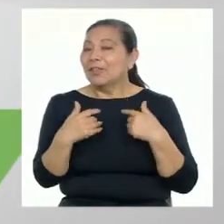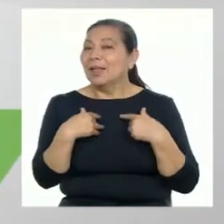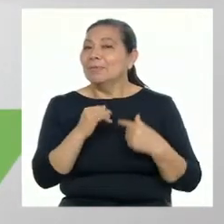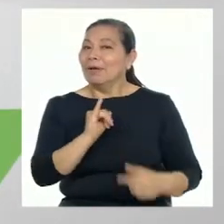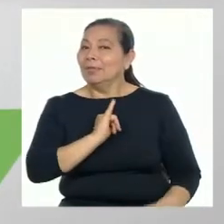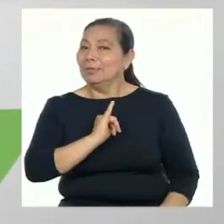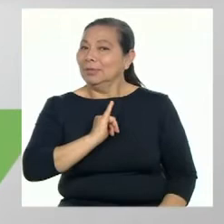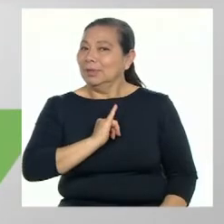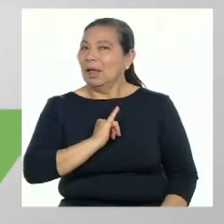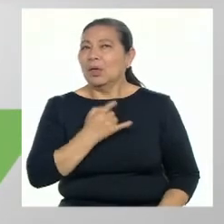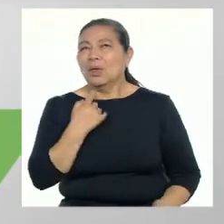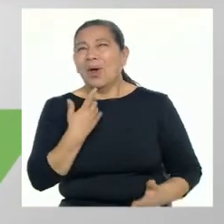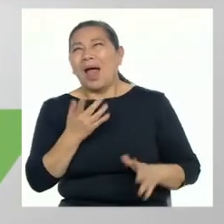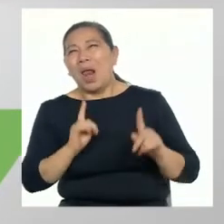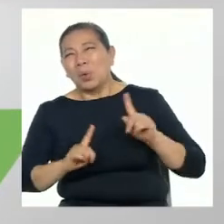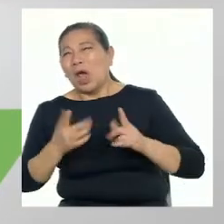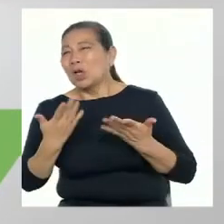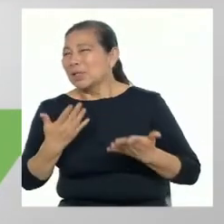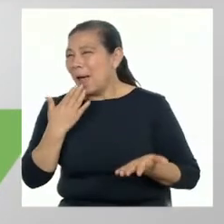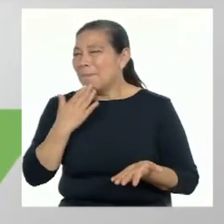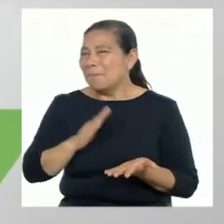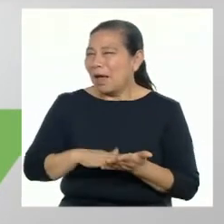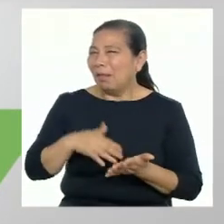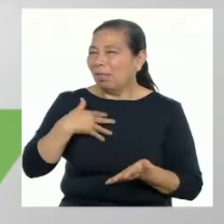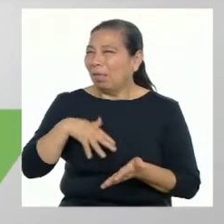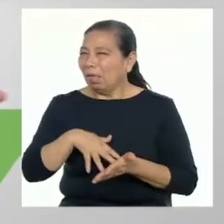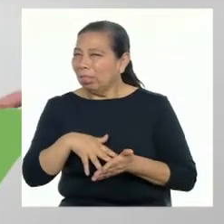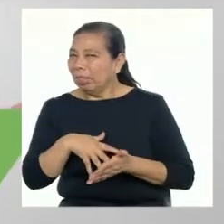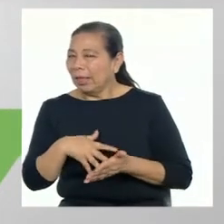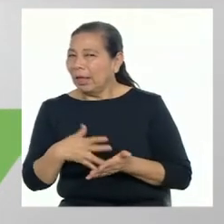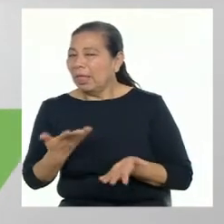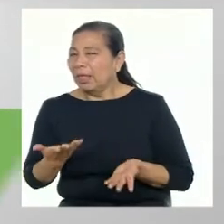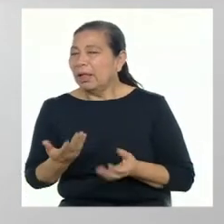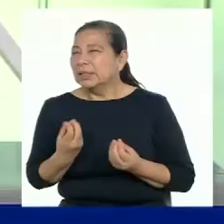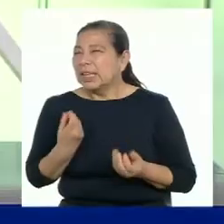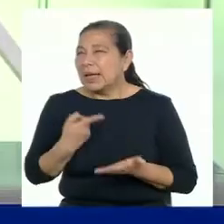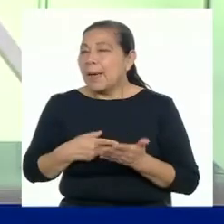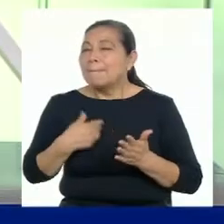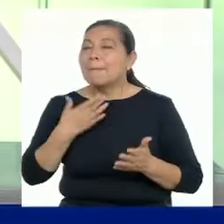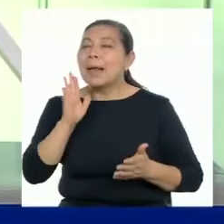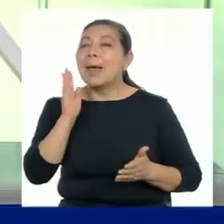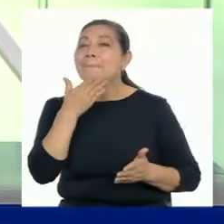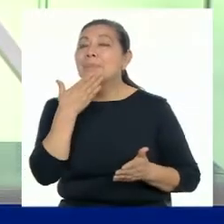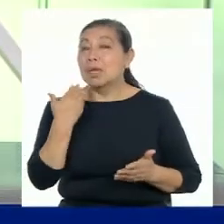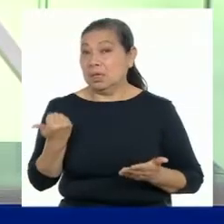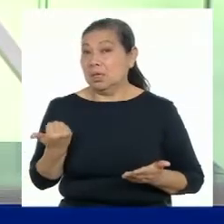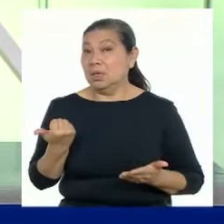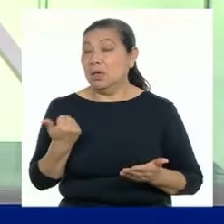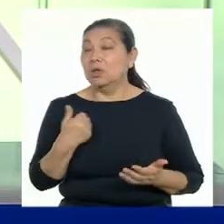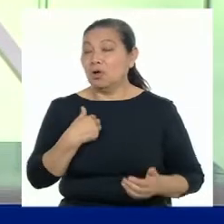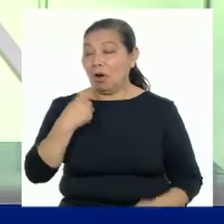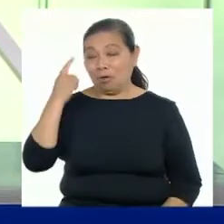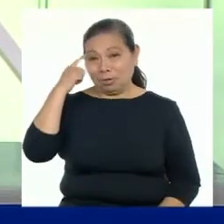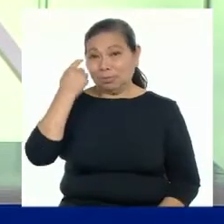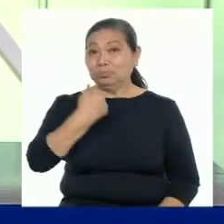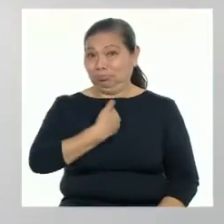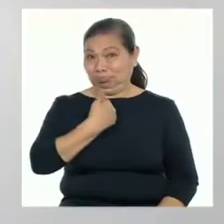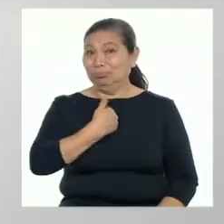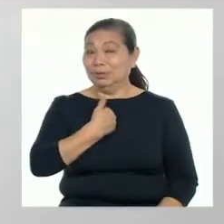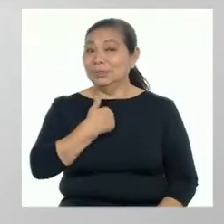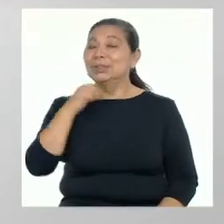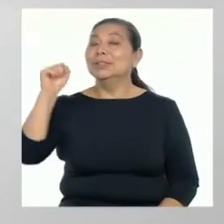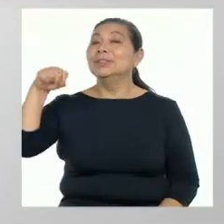identificar nuestras debilidades, que son aspectos que debemos mejorar. Se refiere al autoconocimiento, ¿cierto?